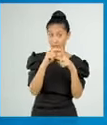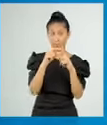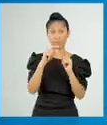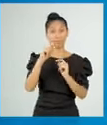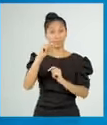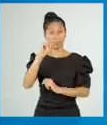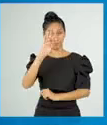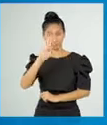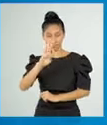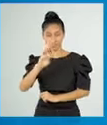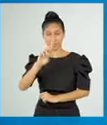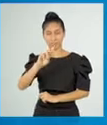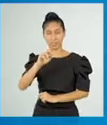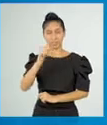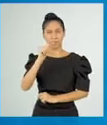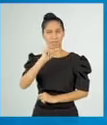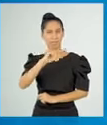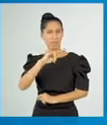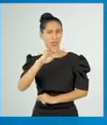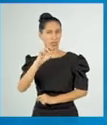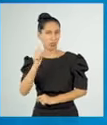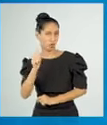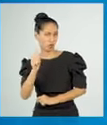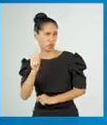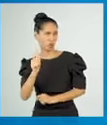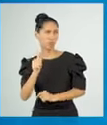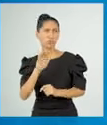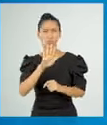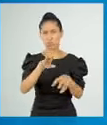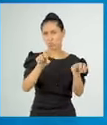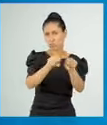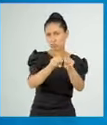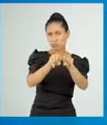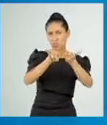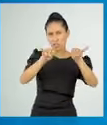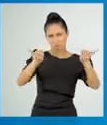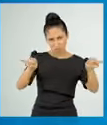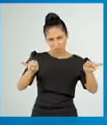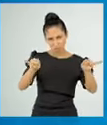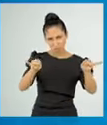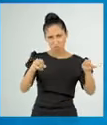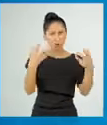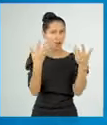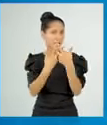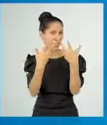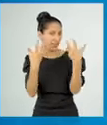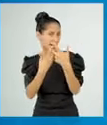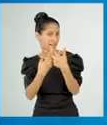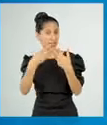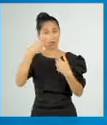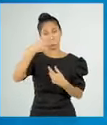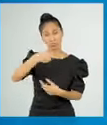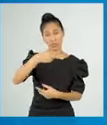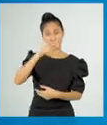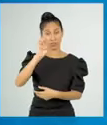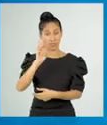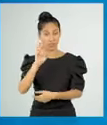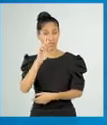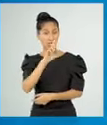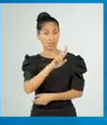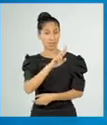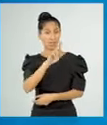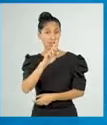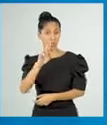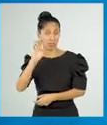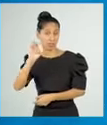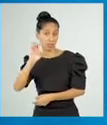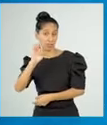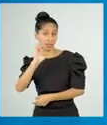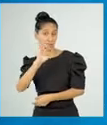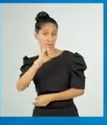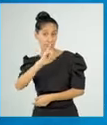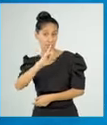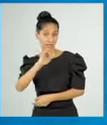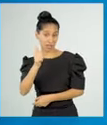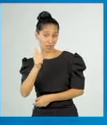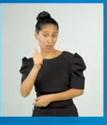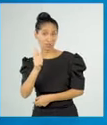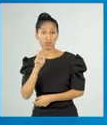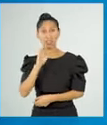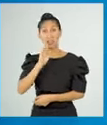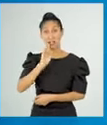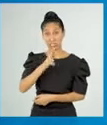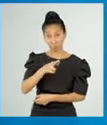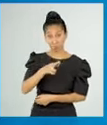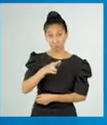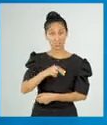fragua puede tener como sinónimo herrería porque en el texto se señala que regresó a su fragua. Entonces,